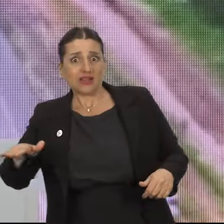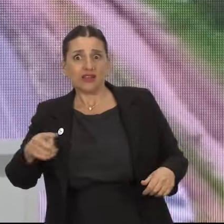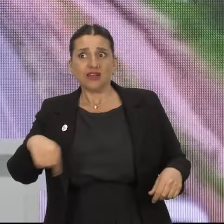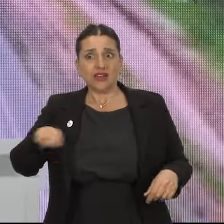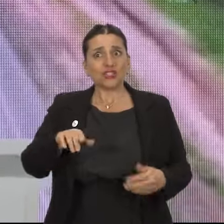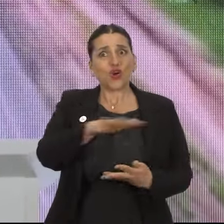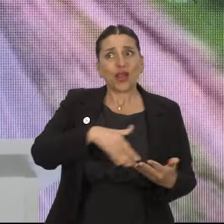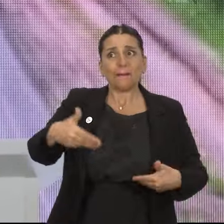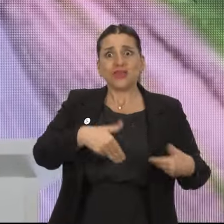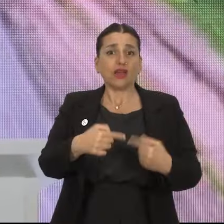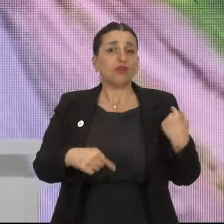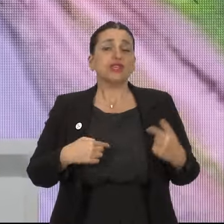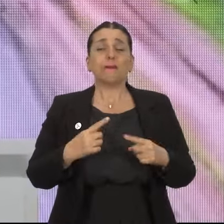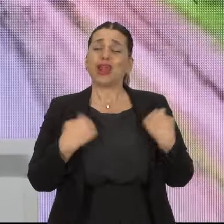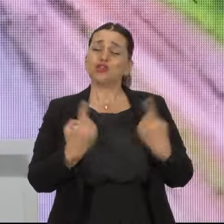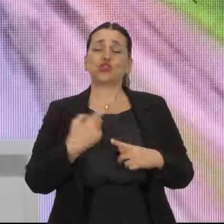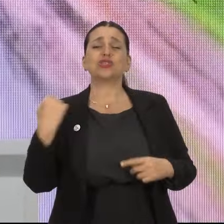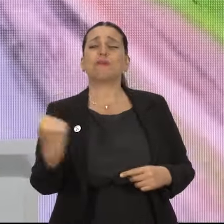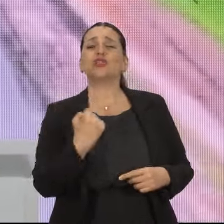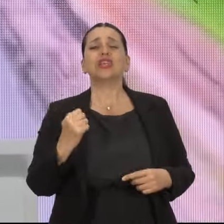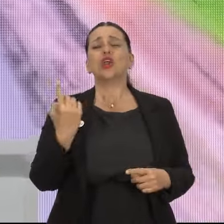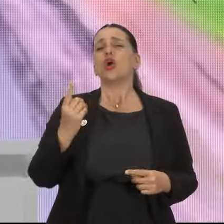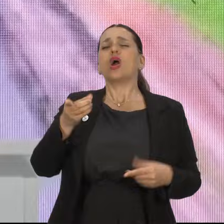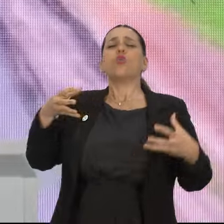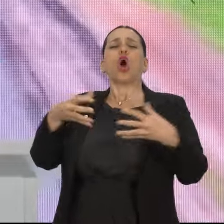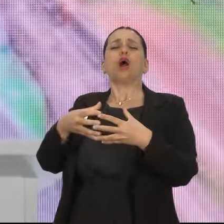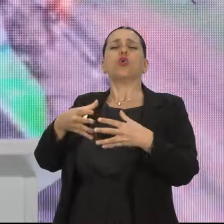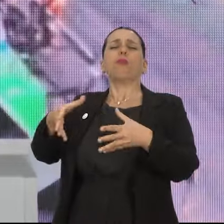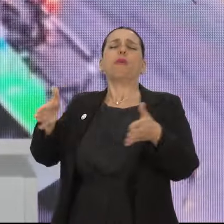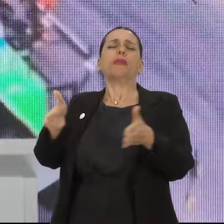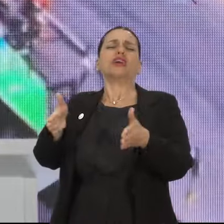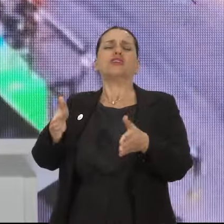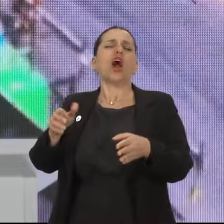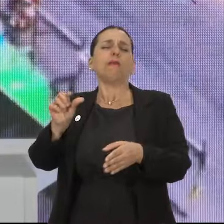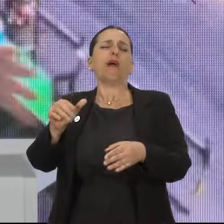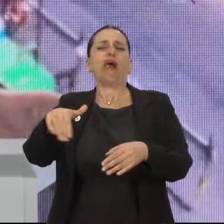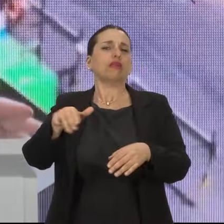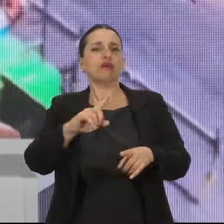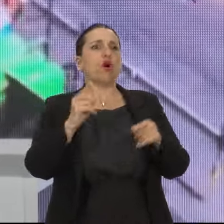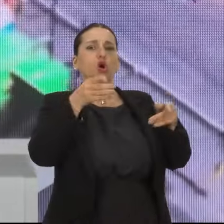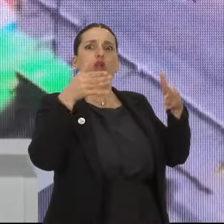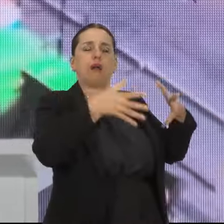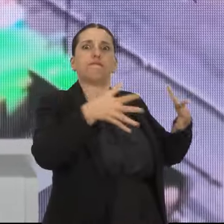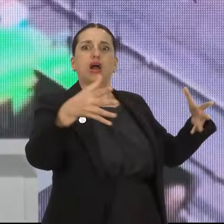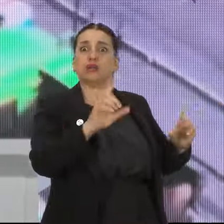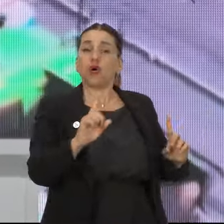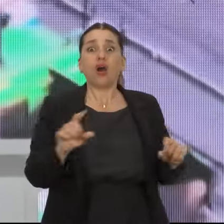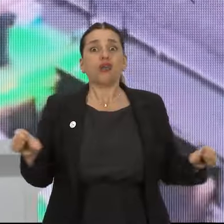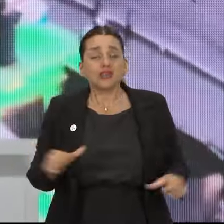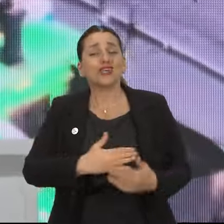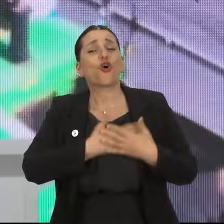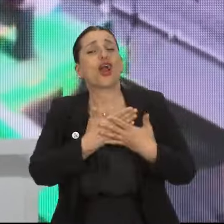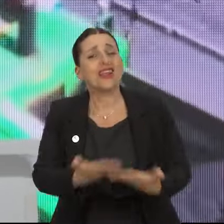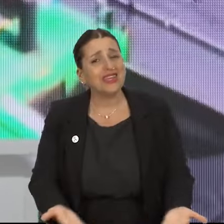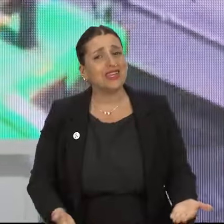zona, son todos importantes. Y no es que hay que dejar unos de lado y los otros agarrar porque no tengo tiempo. No. Si uno hace